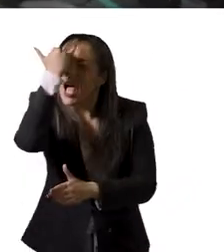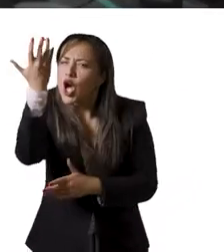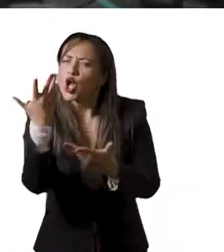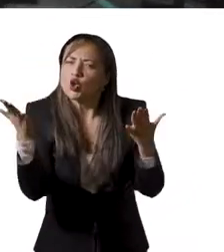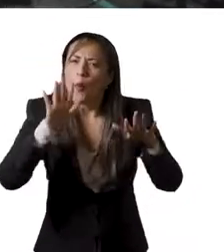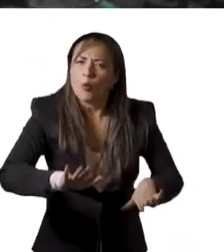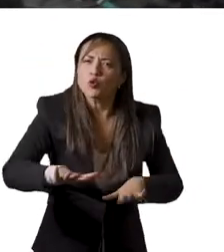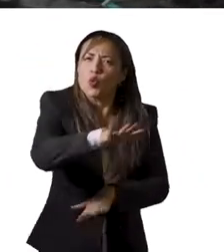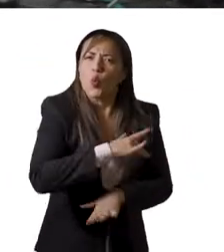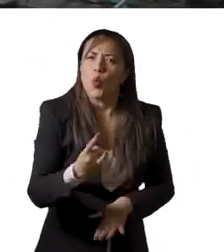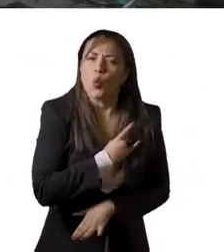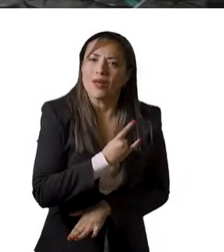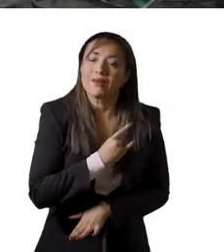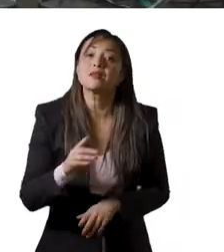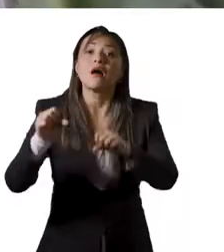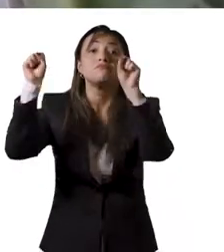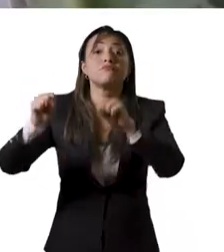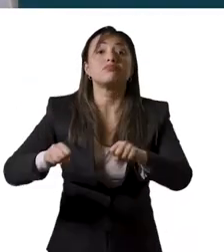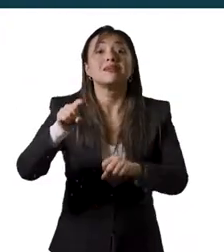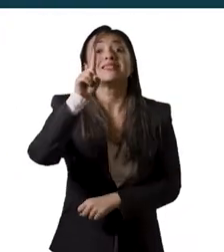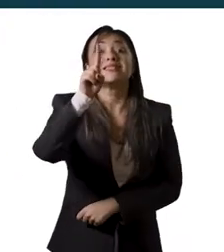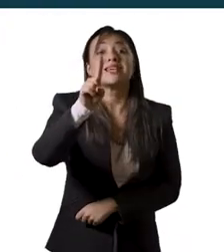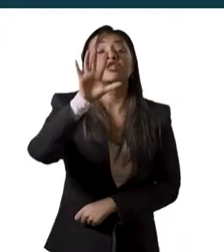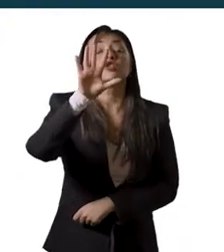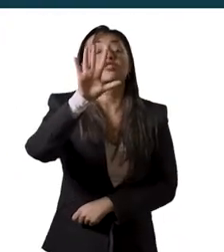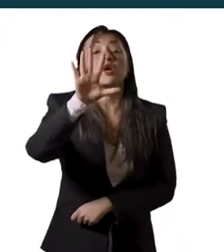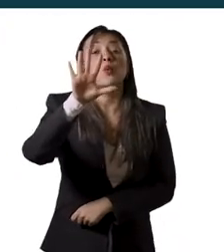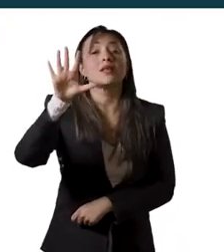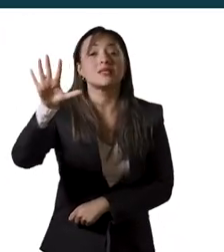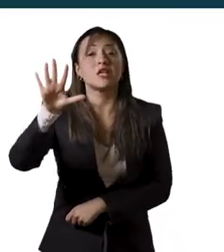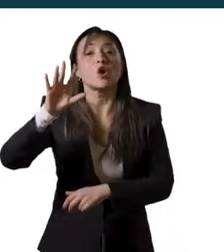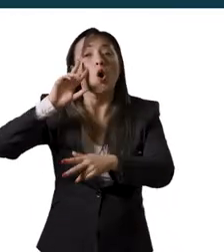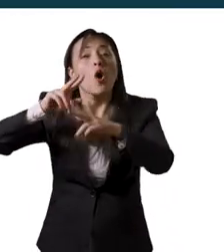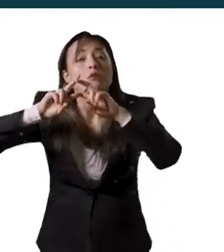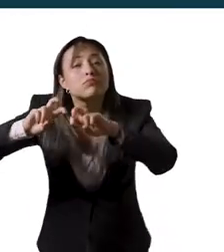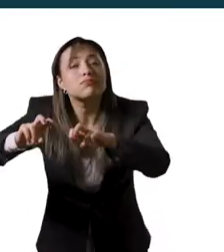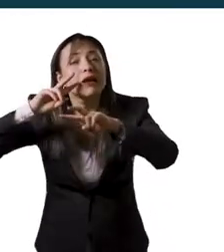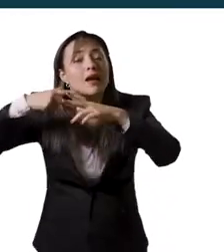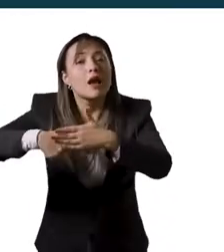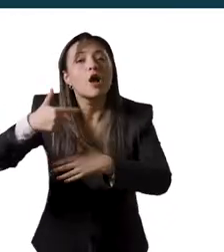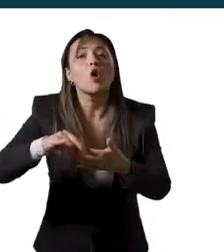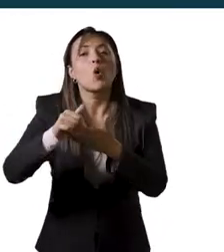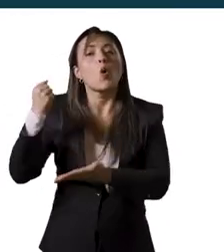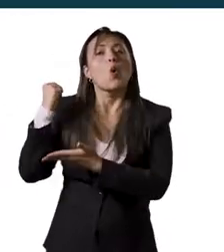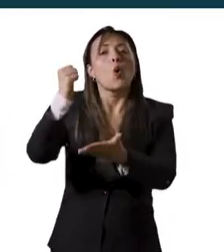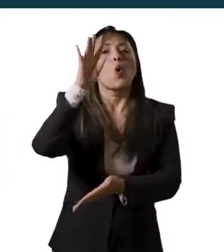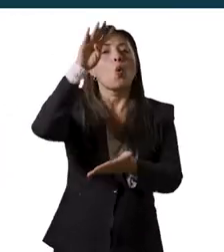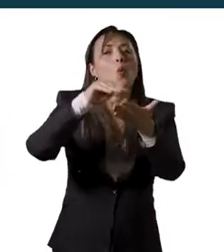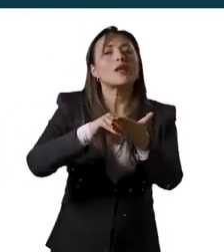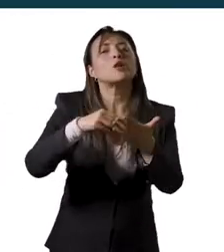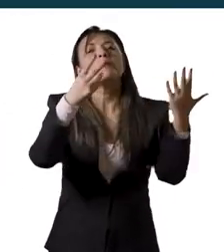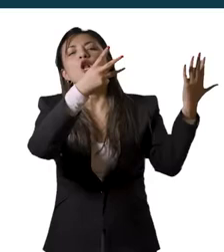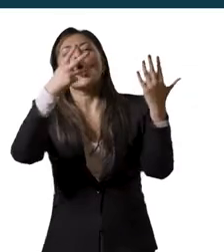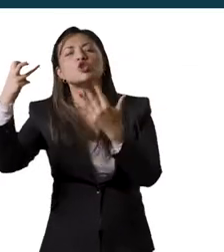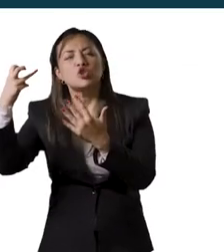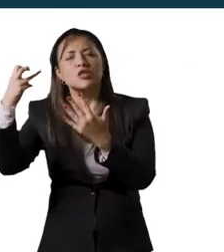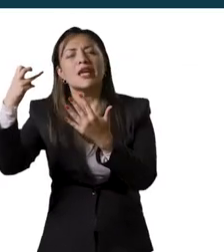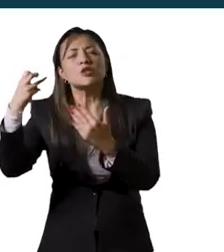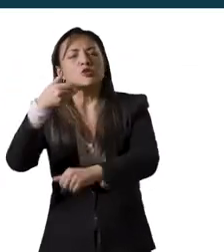creación y la innovación de la universidad. Se aprobaron 155 proyectos de investigación por un valor de 4